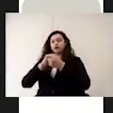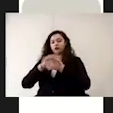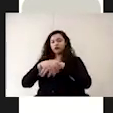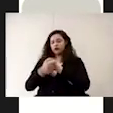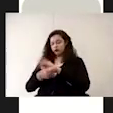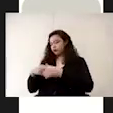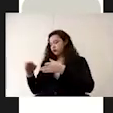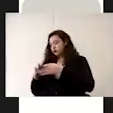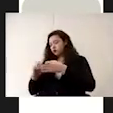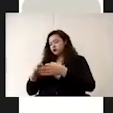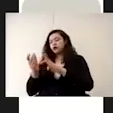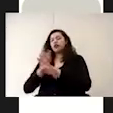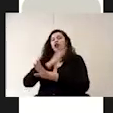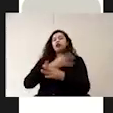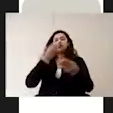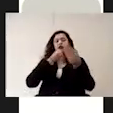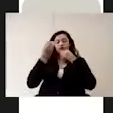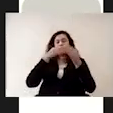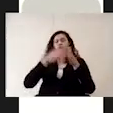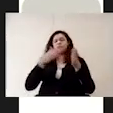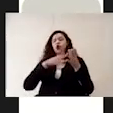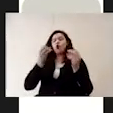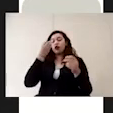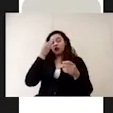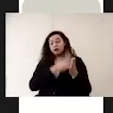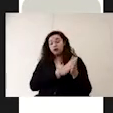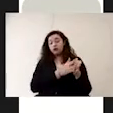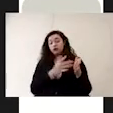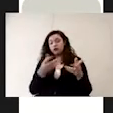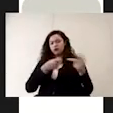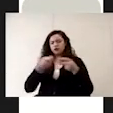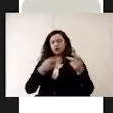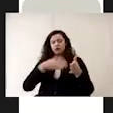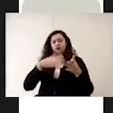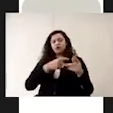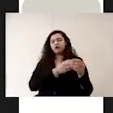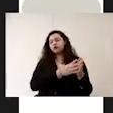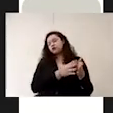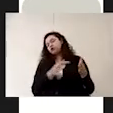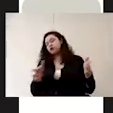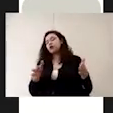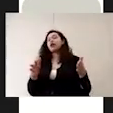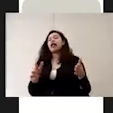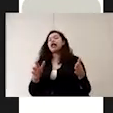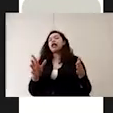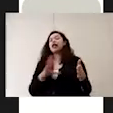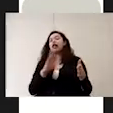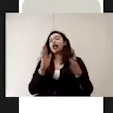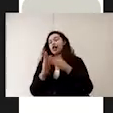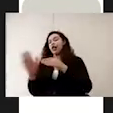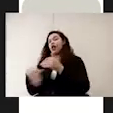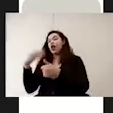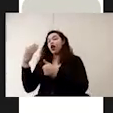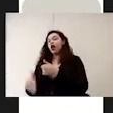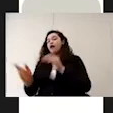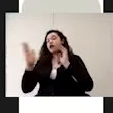antes de preparar los alimentos durante la preparación de los mismos y obviamente después de ir al baño.